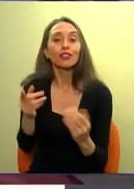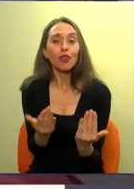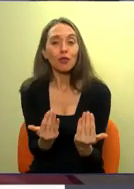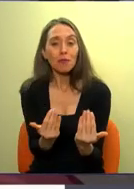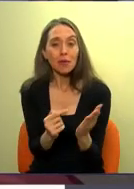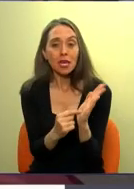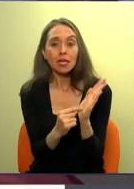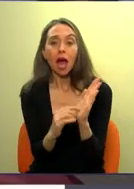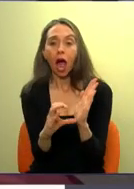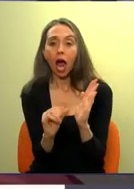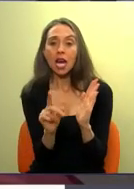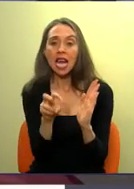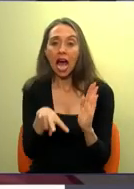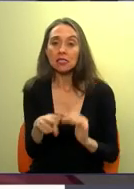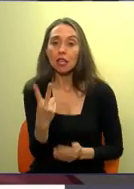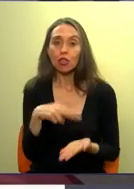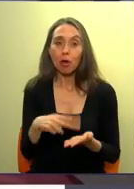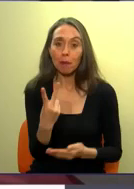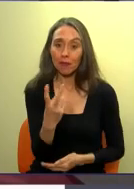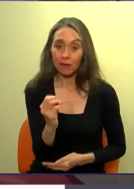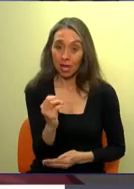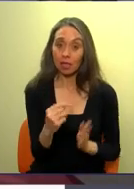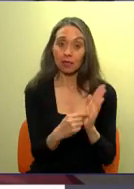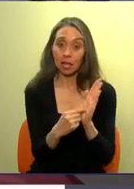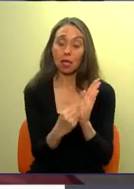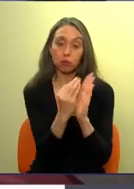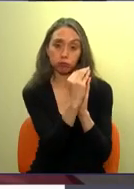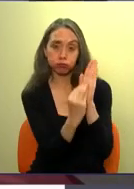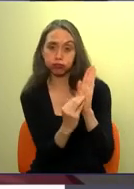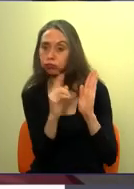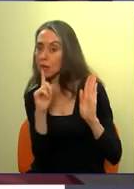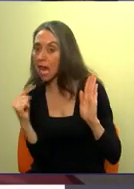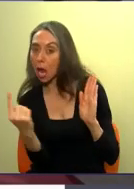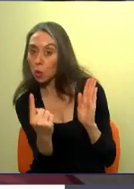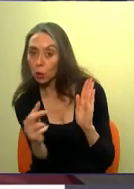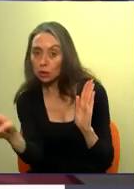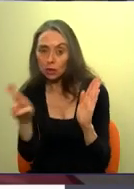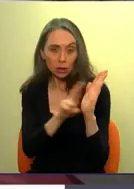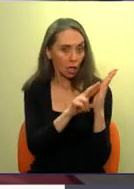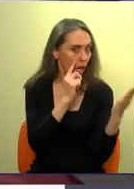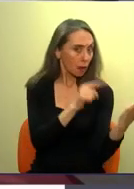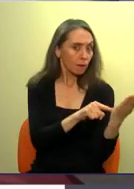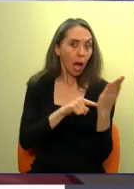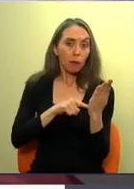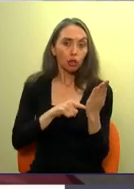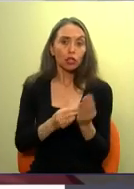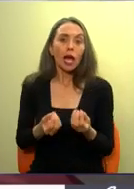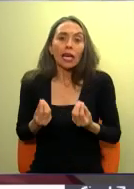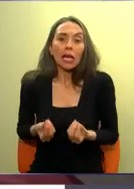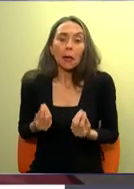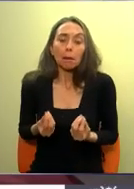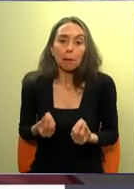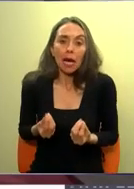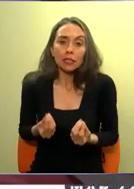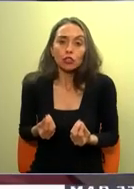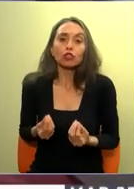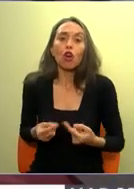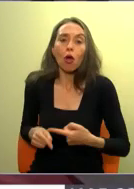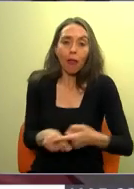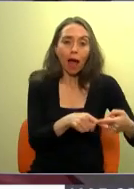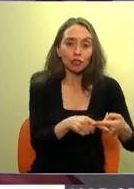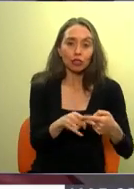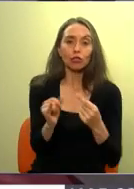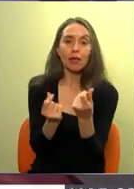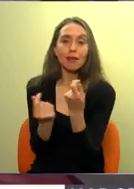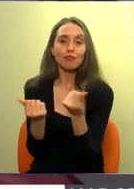como la gran encuesta que va a revelar qué es lo que sucedió socioeconómicamente